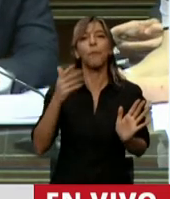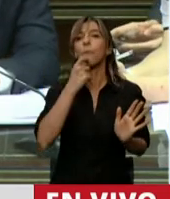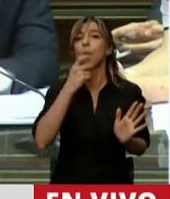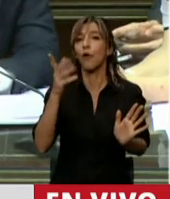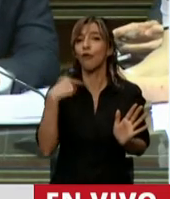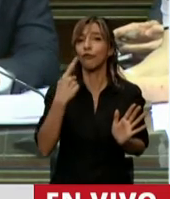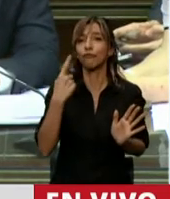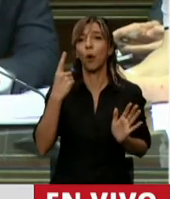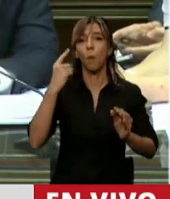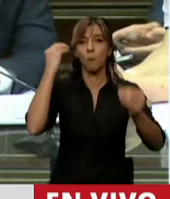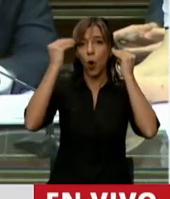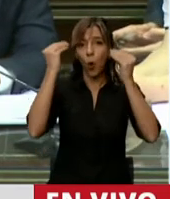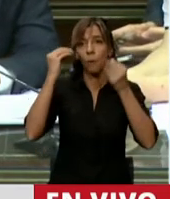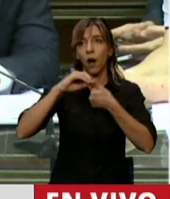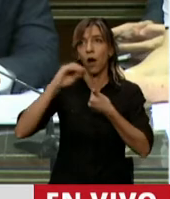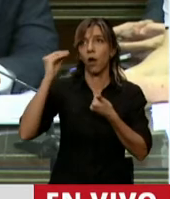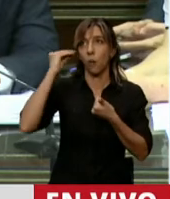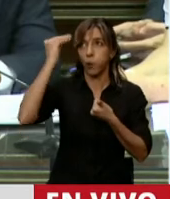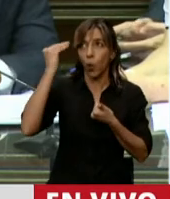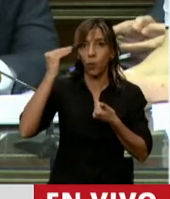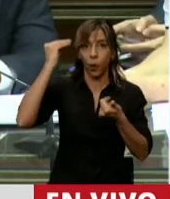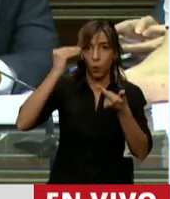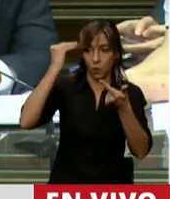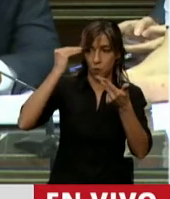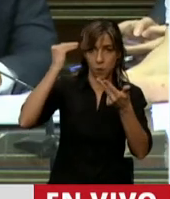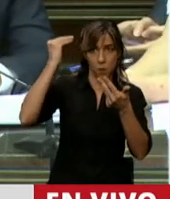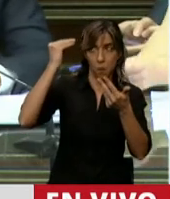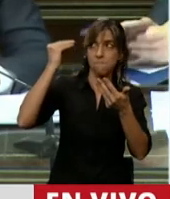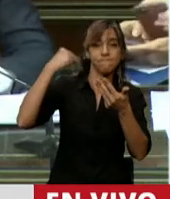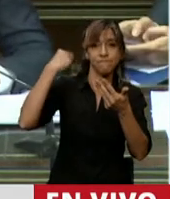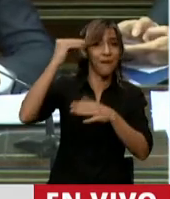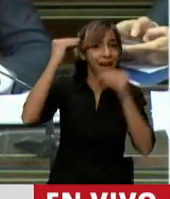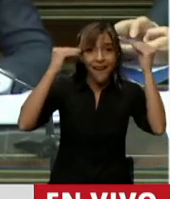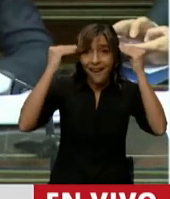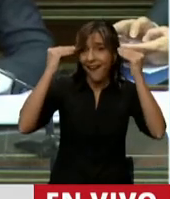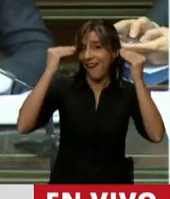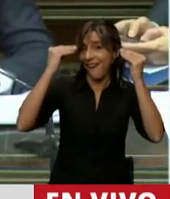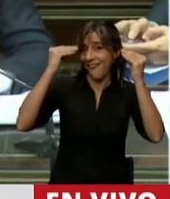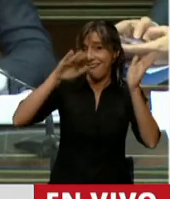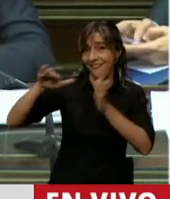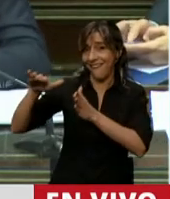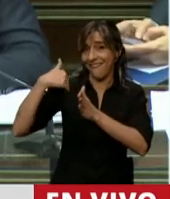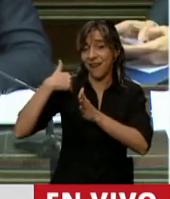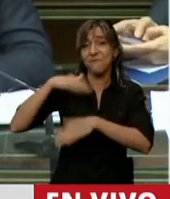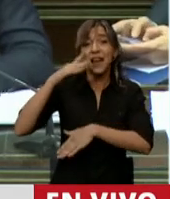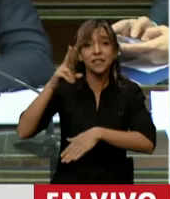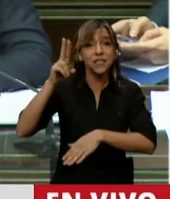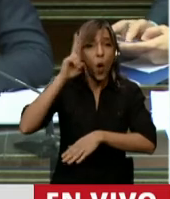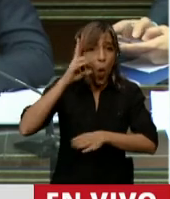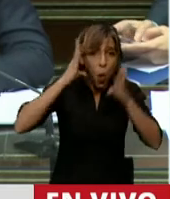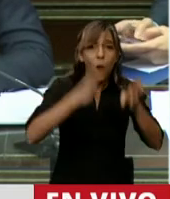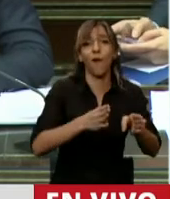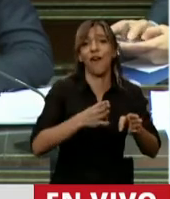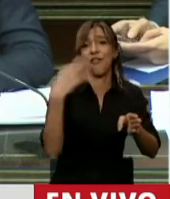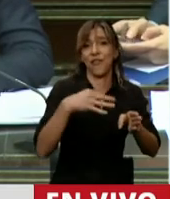empezar a ocuparnos. Porque se mencionaron reiteradas oportunidades la palabra diálogo, la palabra